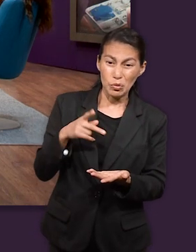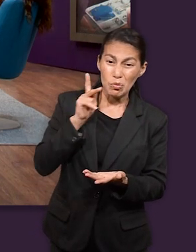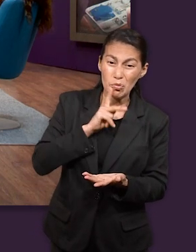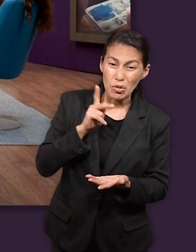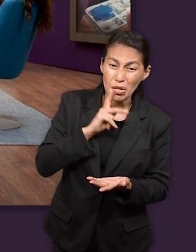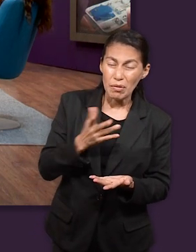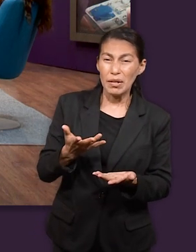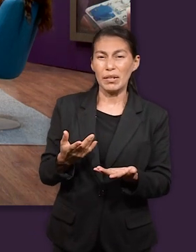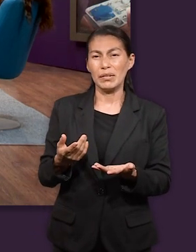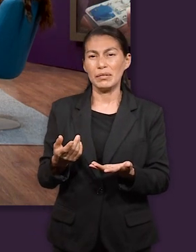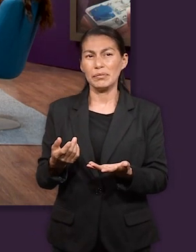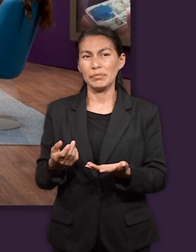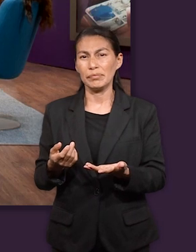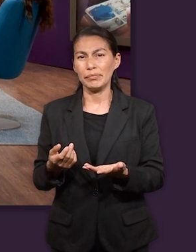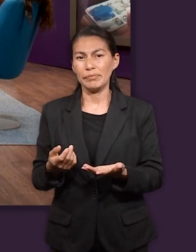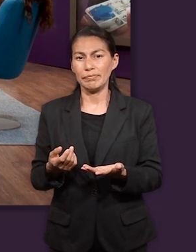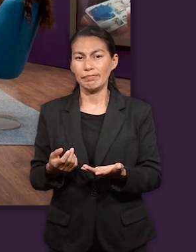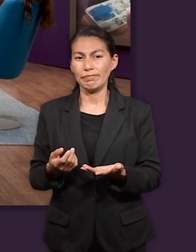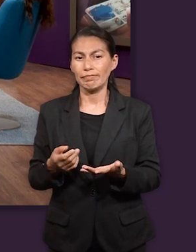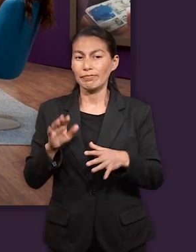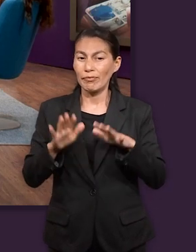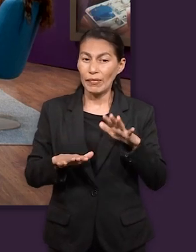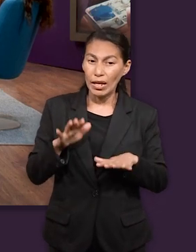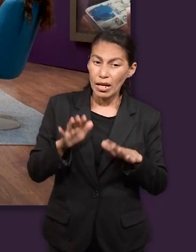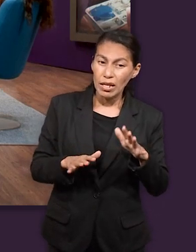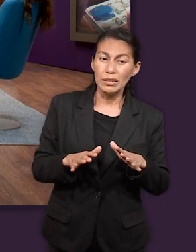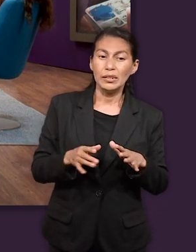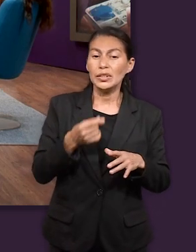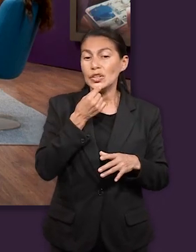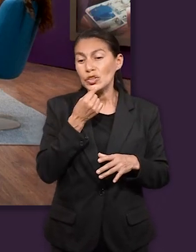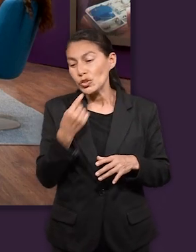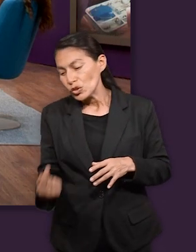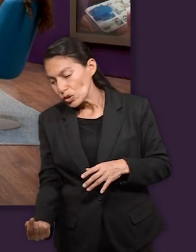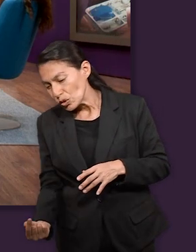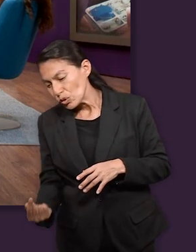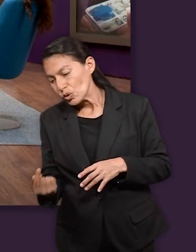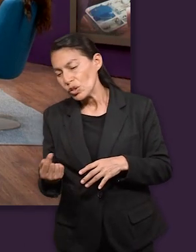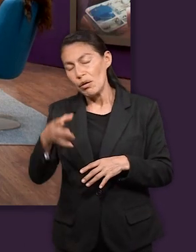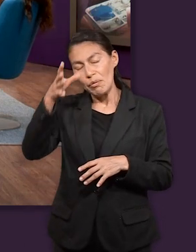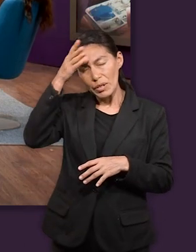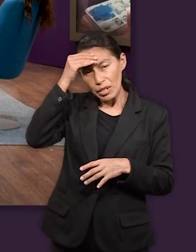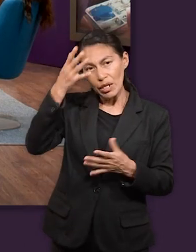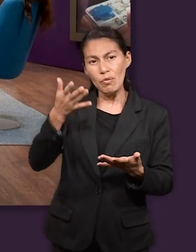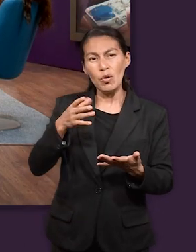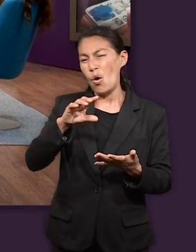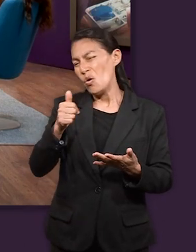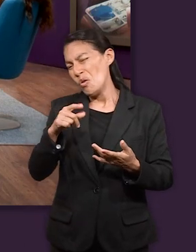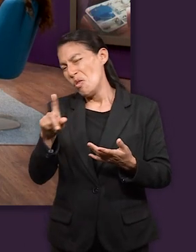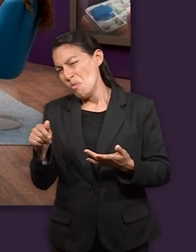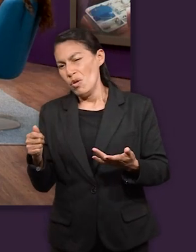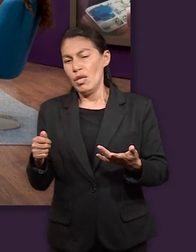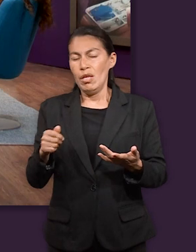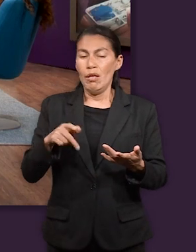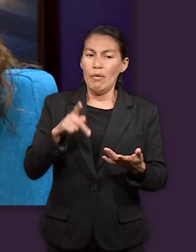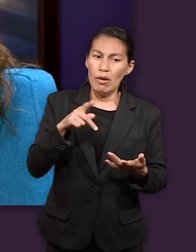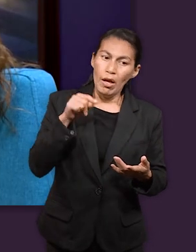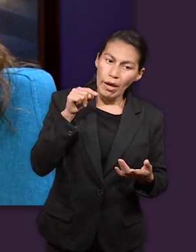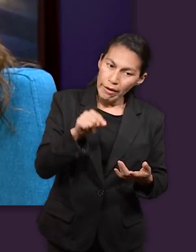realmente donde ponemos a prueba podríamos decir nuestros principios que bueno algunos aprendemos desde pequeños otros